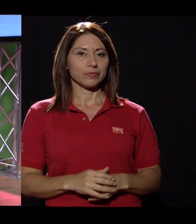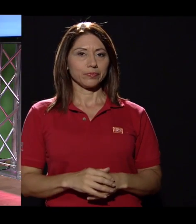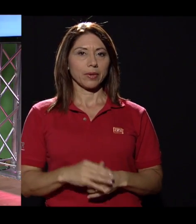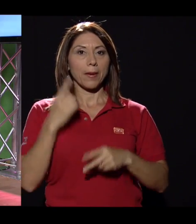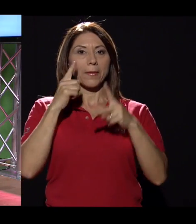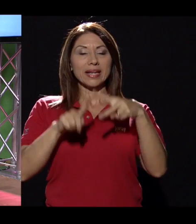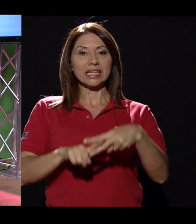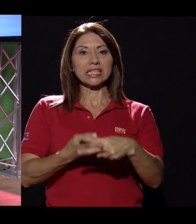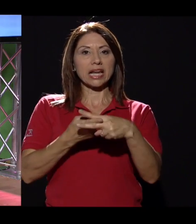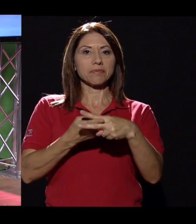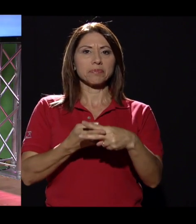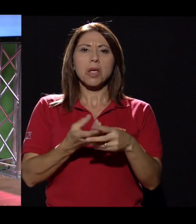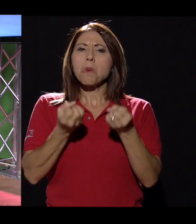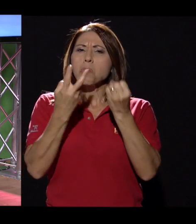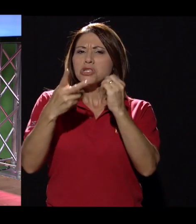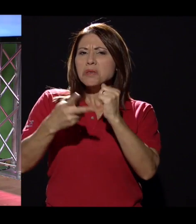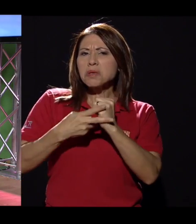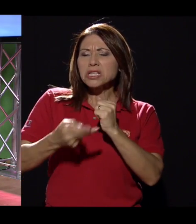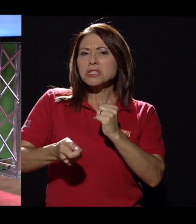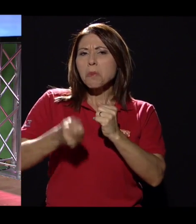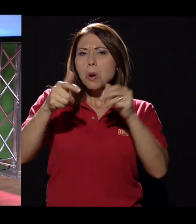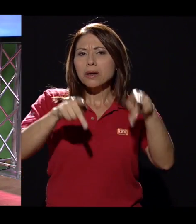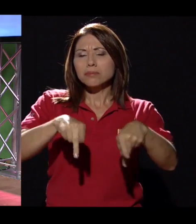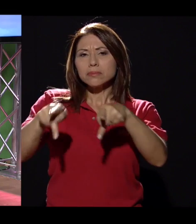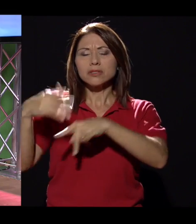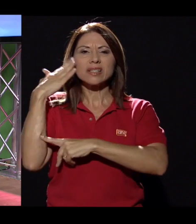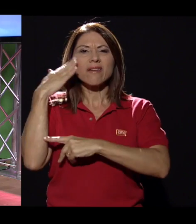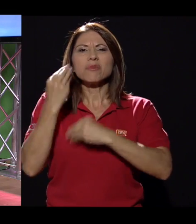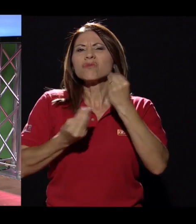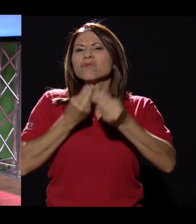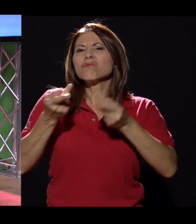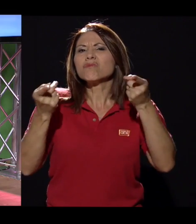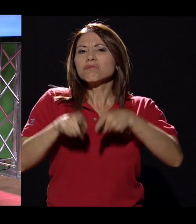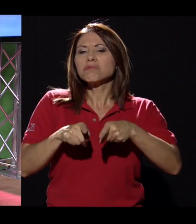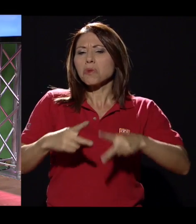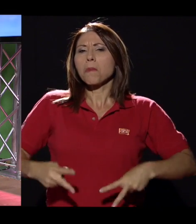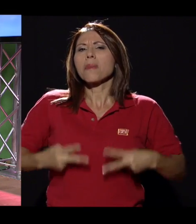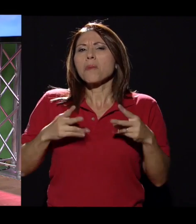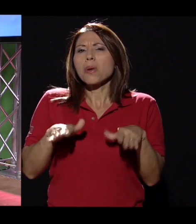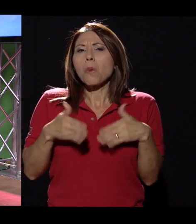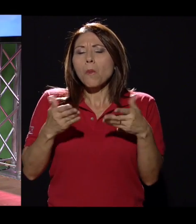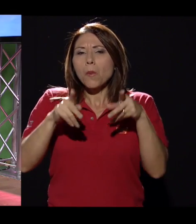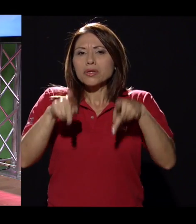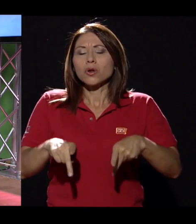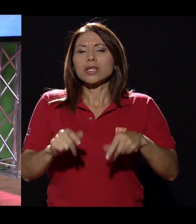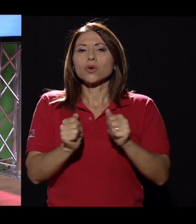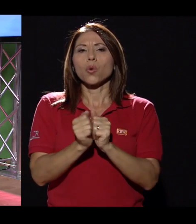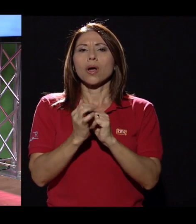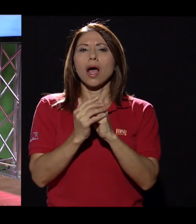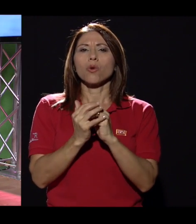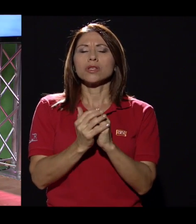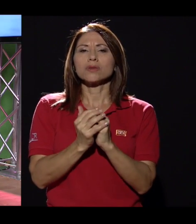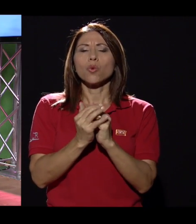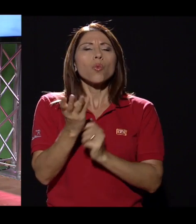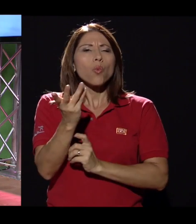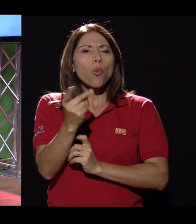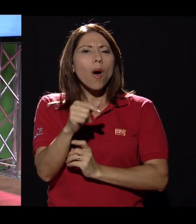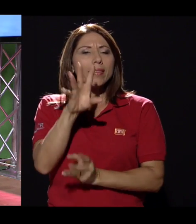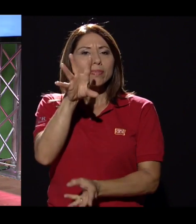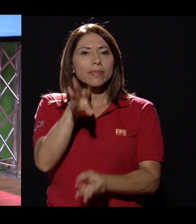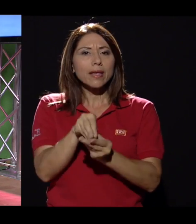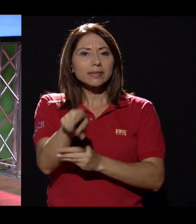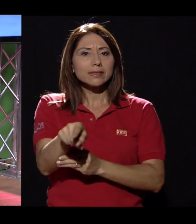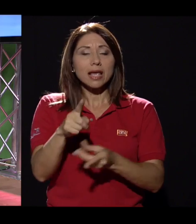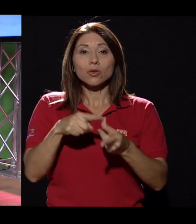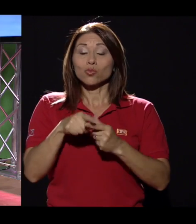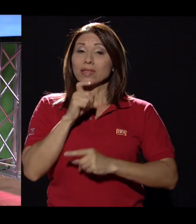iniciar, poco sabemos muchas veces de cómo viven las personas con autismo, cuántas tienen esta condición, ¿verdad? Y eso